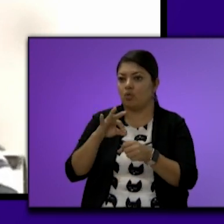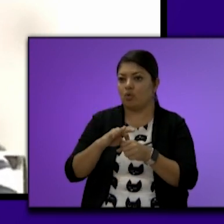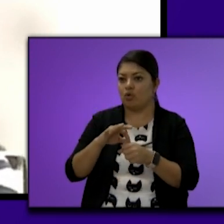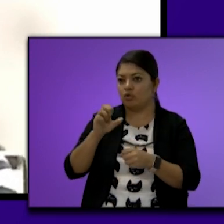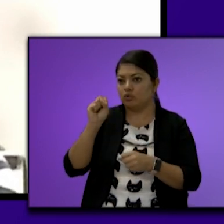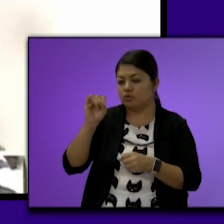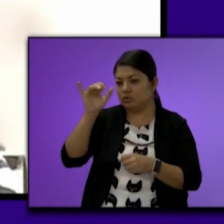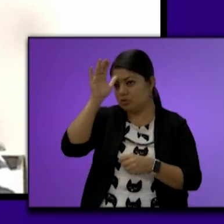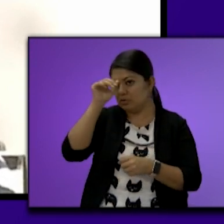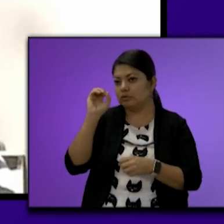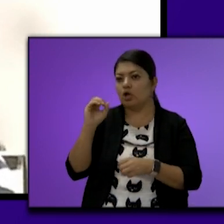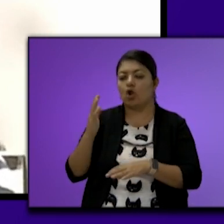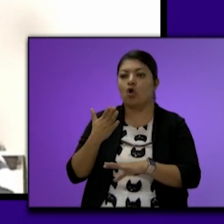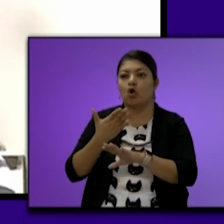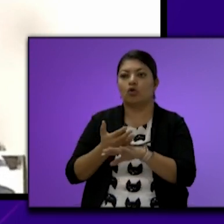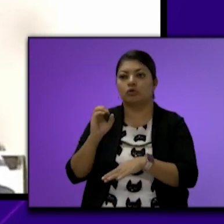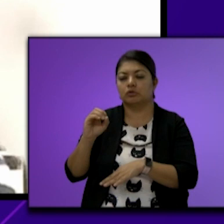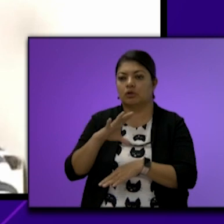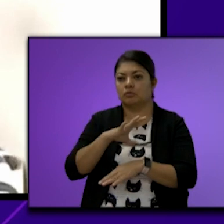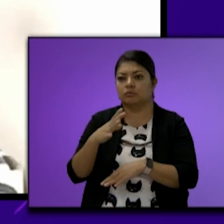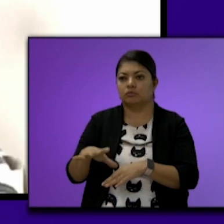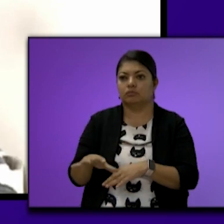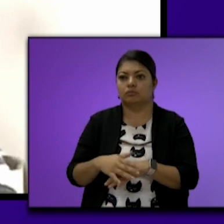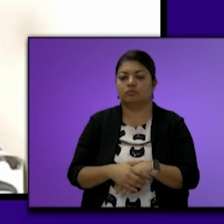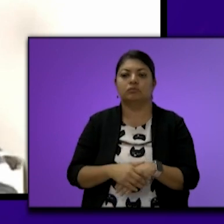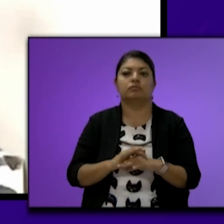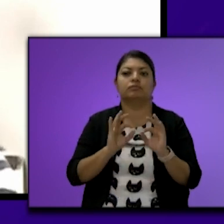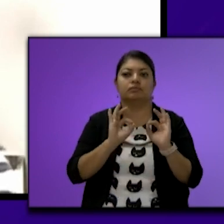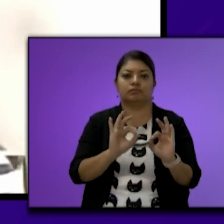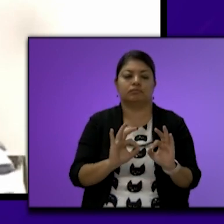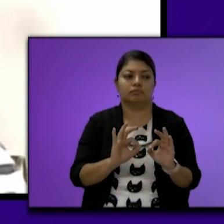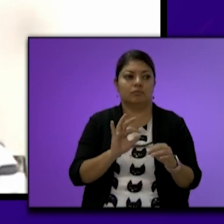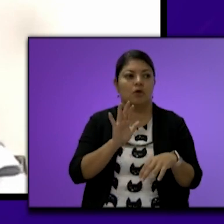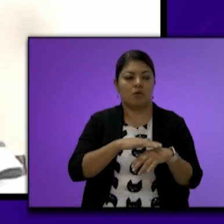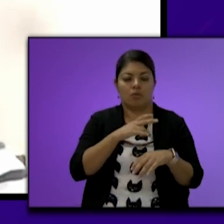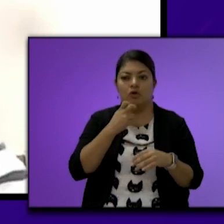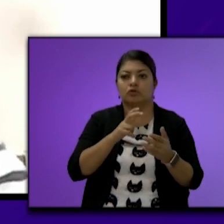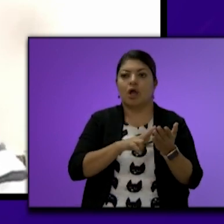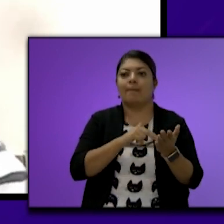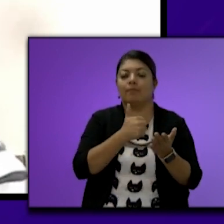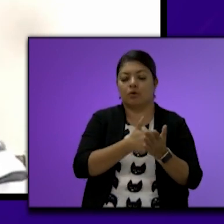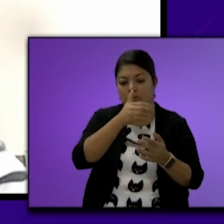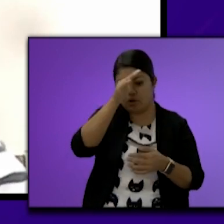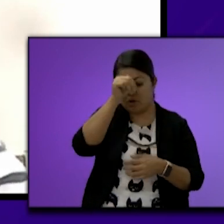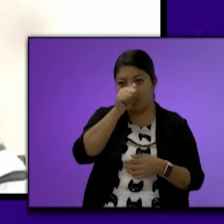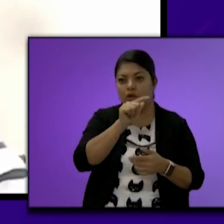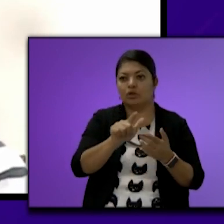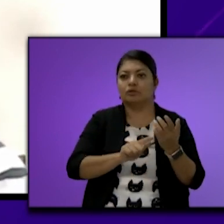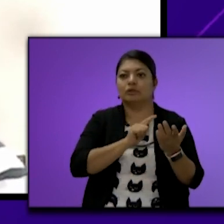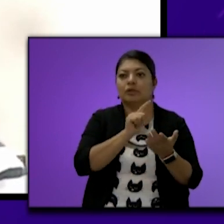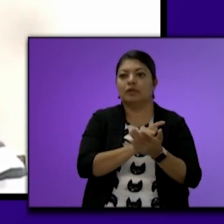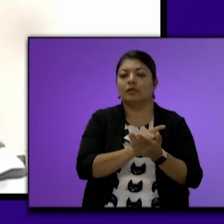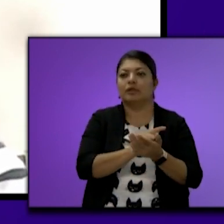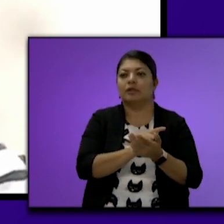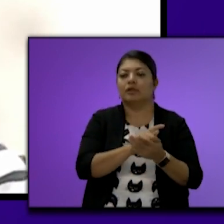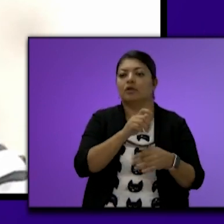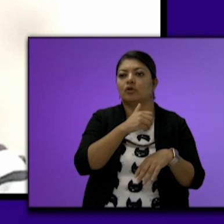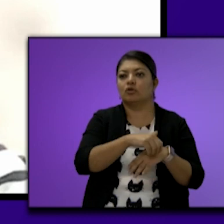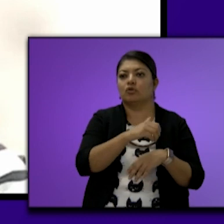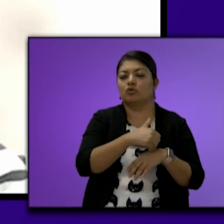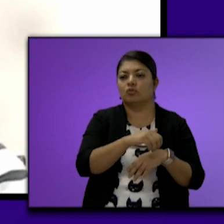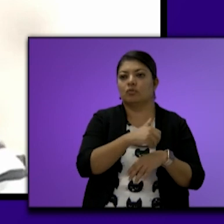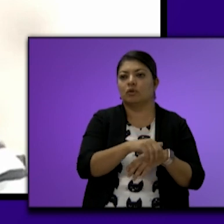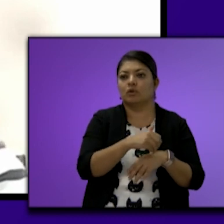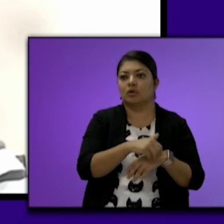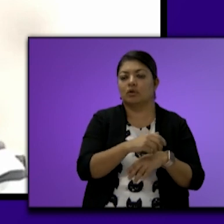0 en contra Y 0 abstención Muy bien Por lo que quedan aprobados Los acuerdos legislativos Numerados Con